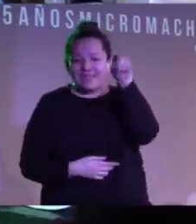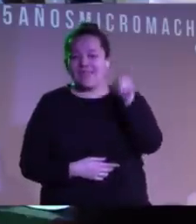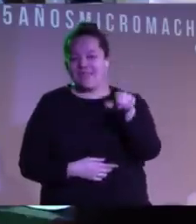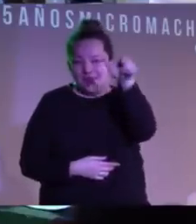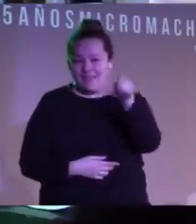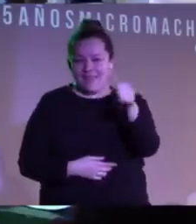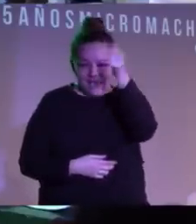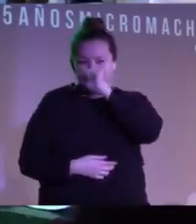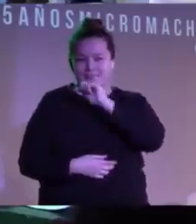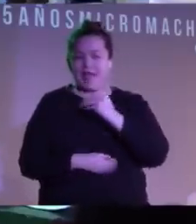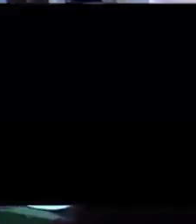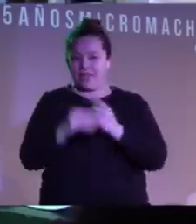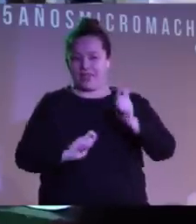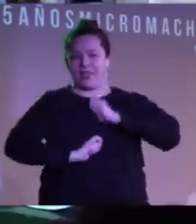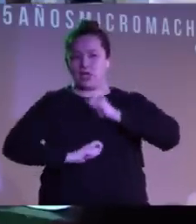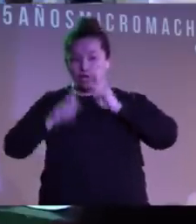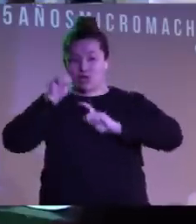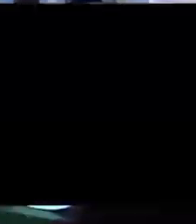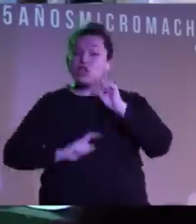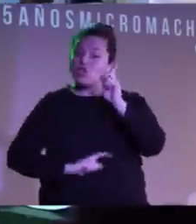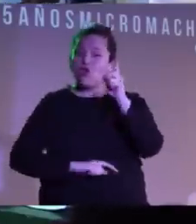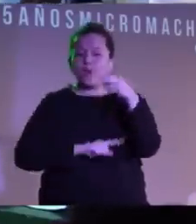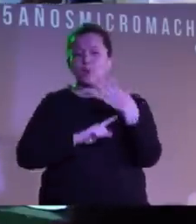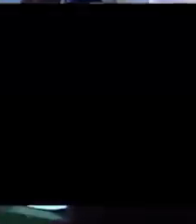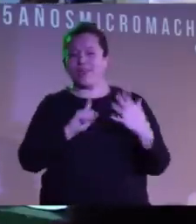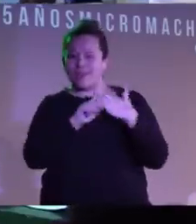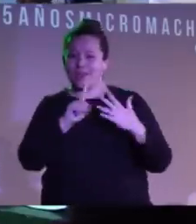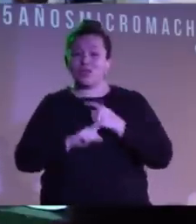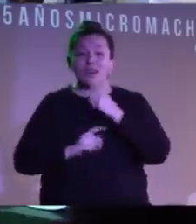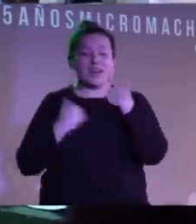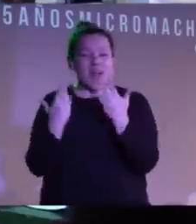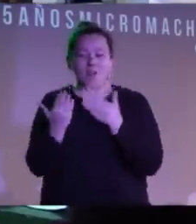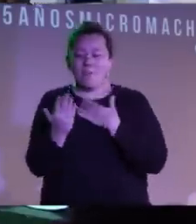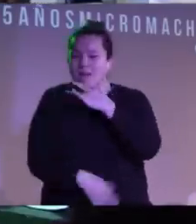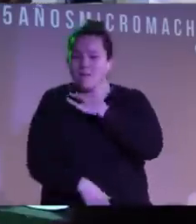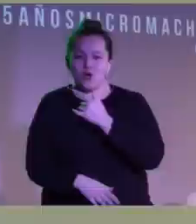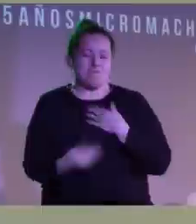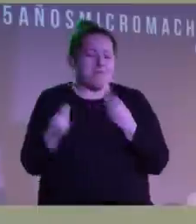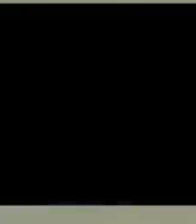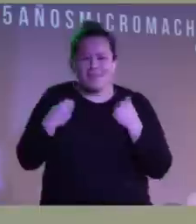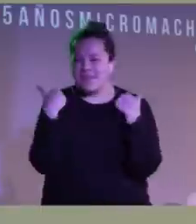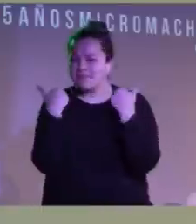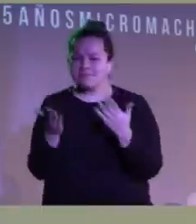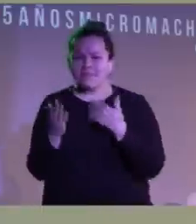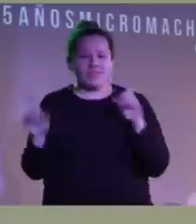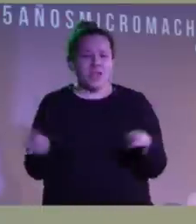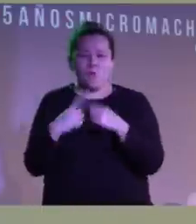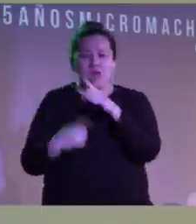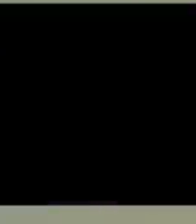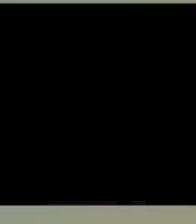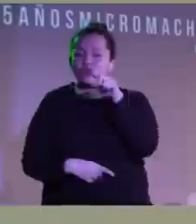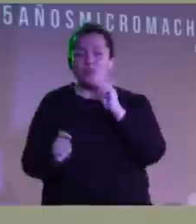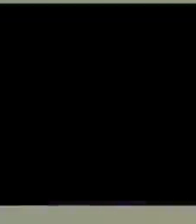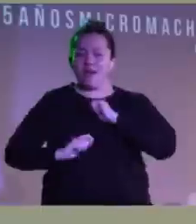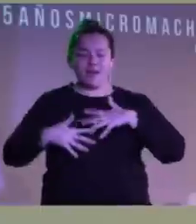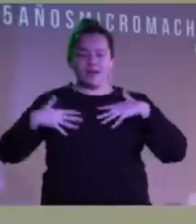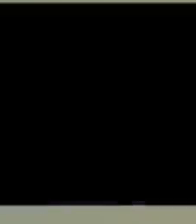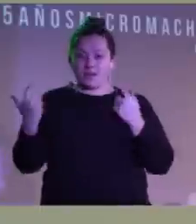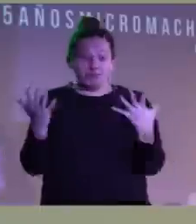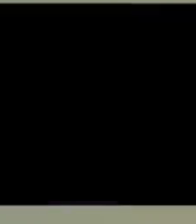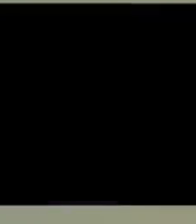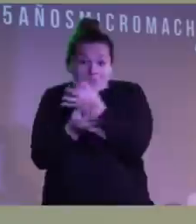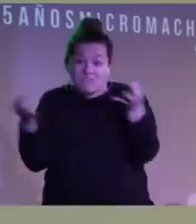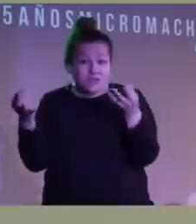llorar. Pero es que solo él me puede consolar. Yo te regalo mi amor, te regalo mi vida. A pesar del dolor, eres tú quien me inspira. No somos